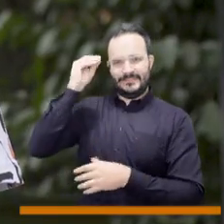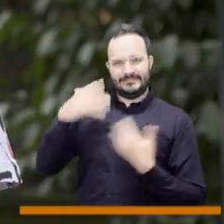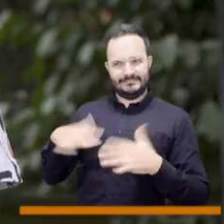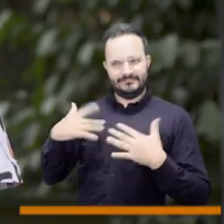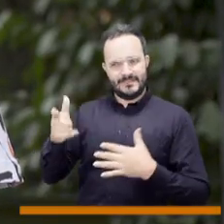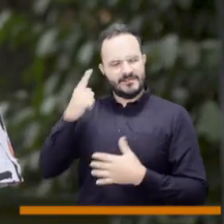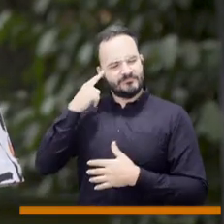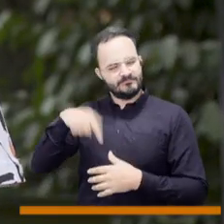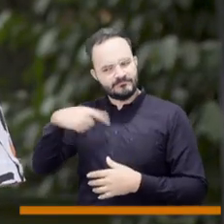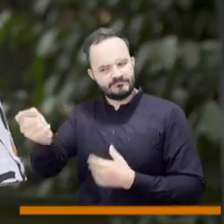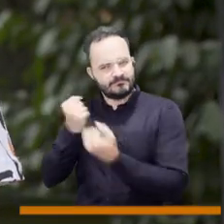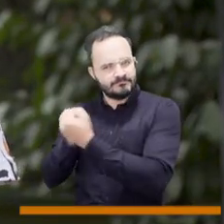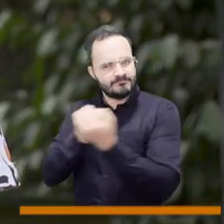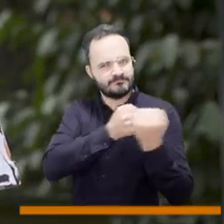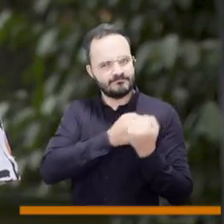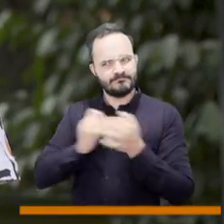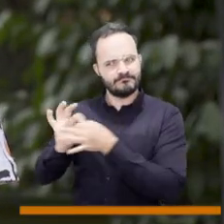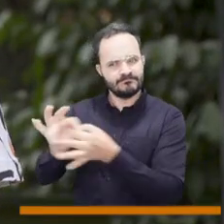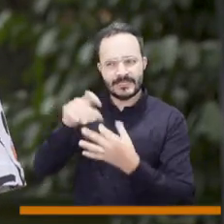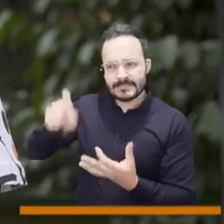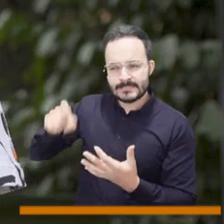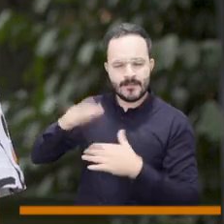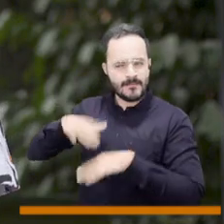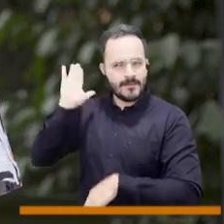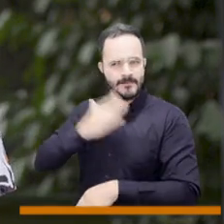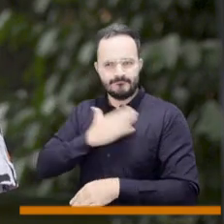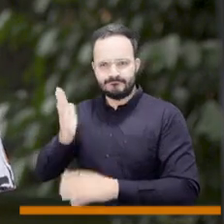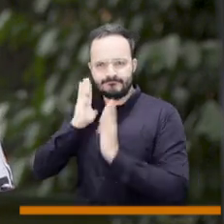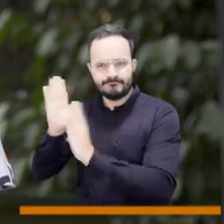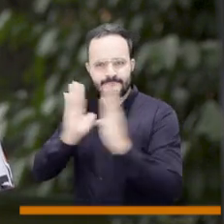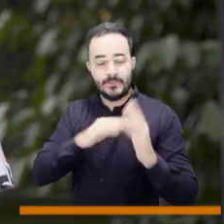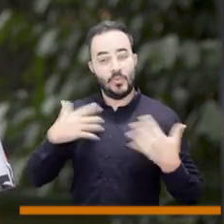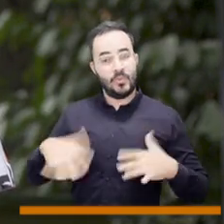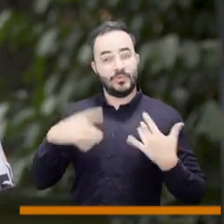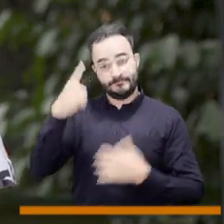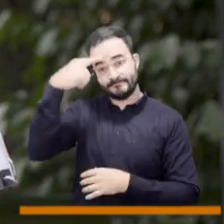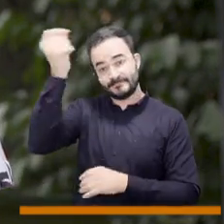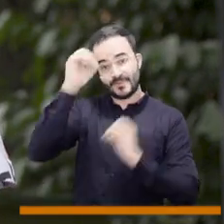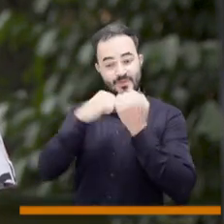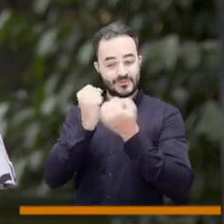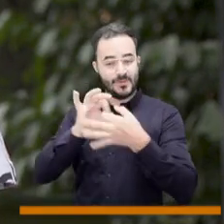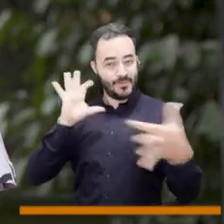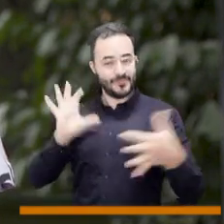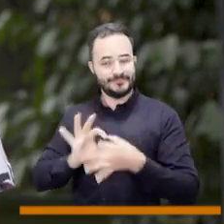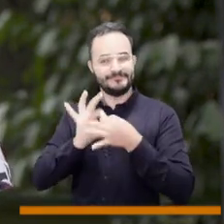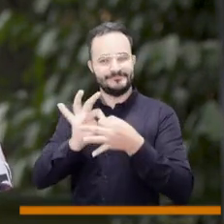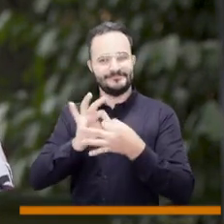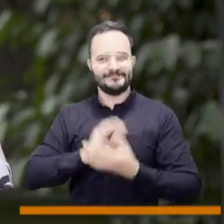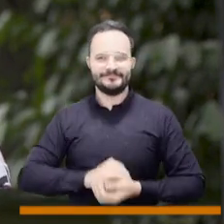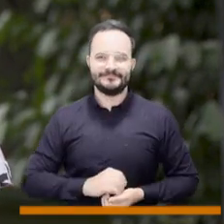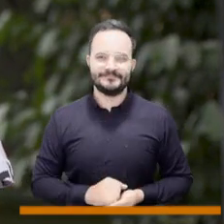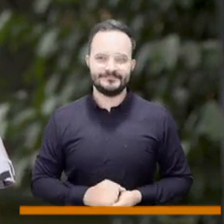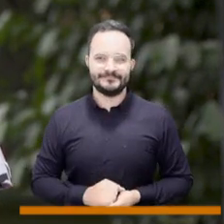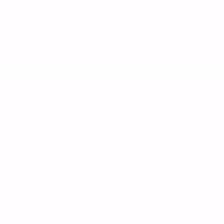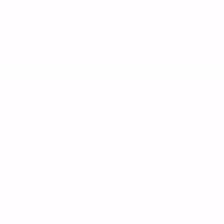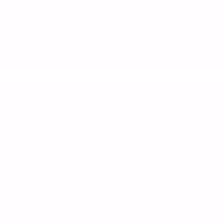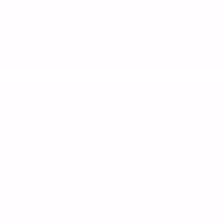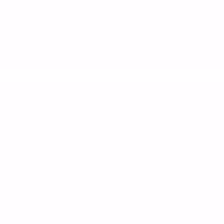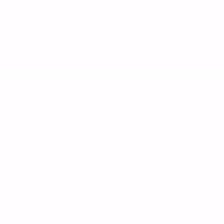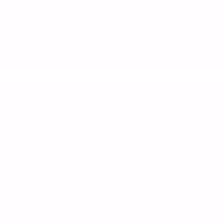dejan estas personas trabajando por quienes más lo necesitan en nuestra ciudad? Porque el Consejo somos tú y yo